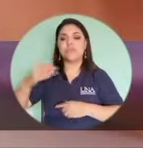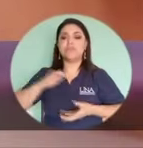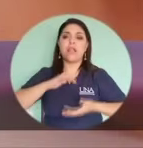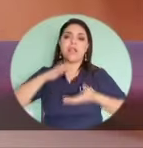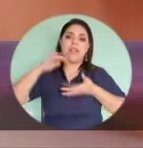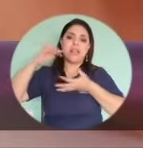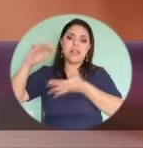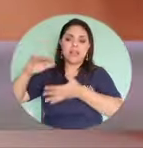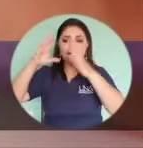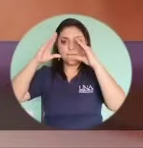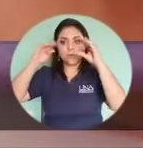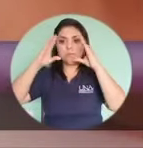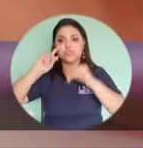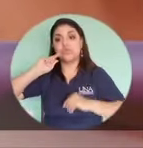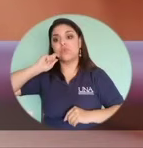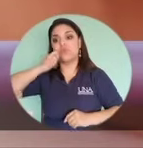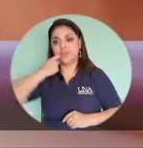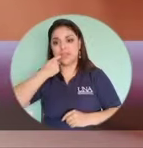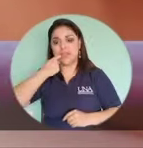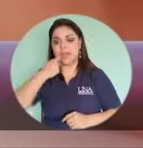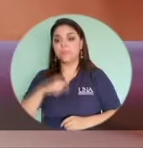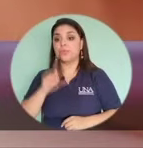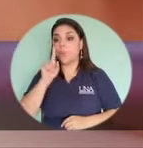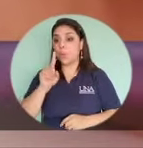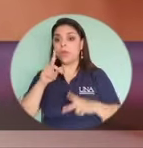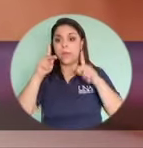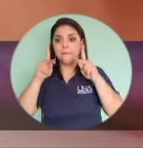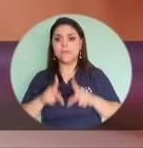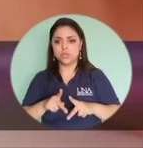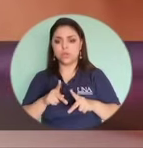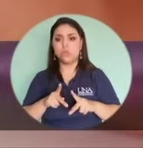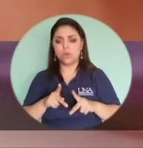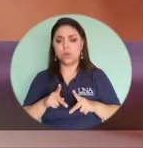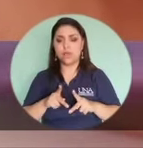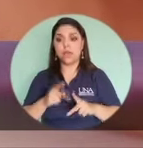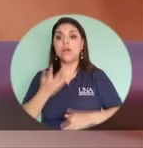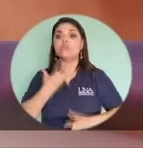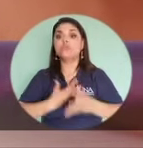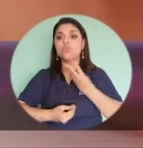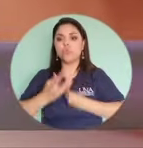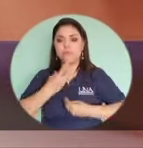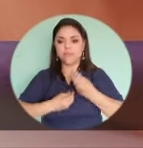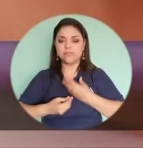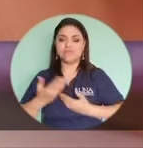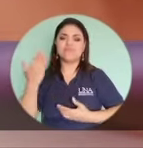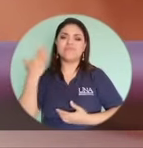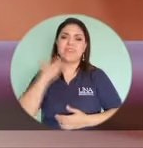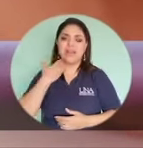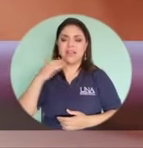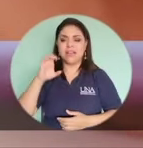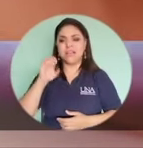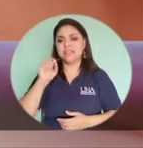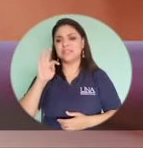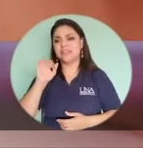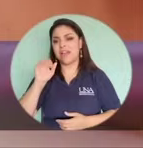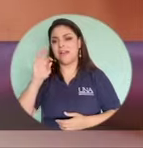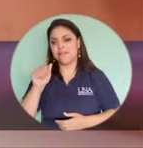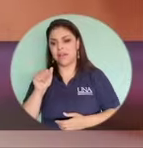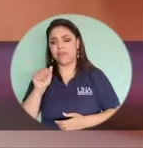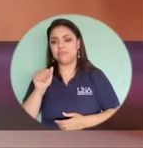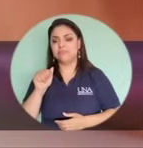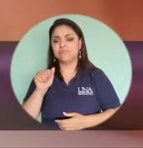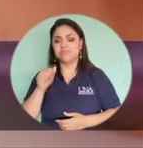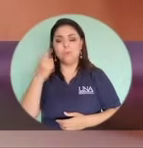que terminan dando información confidencial y sensible. Cuando una persona sufre alguna estafa